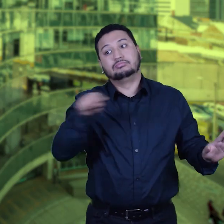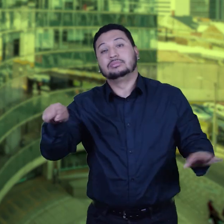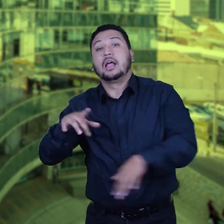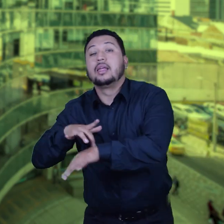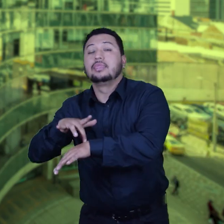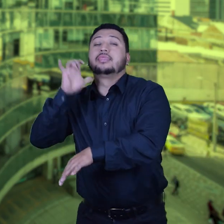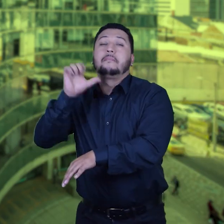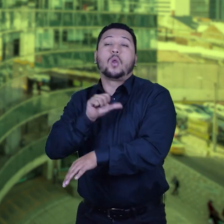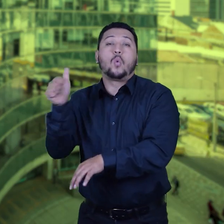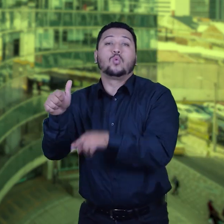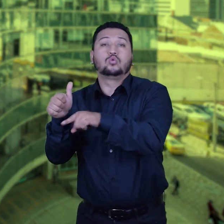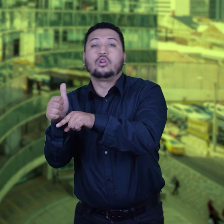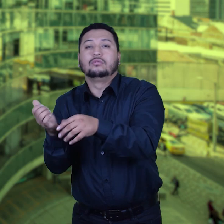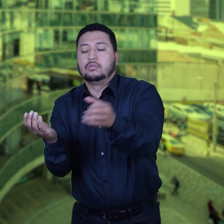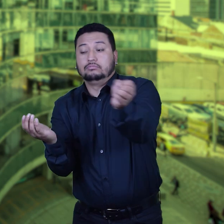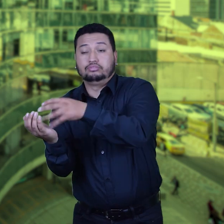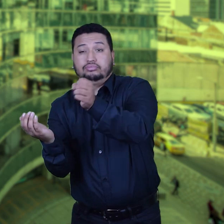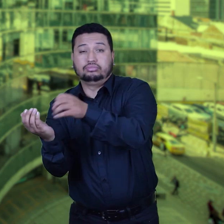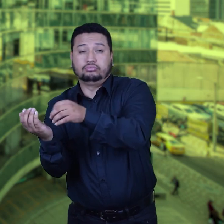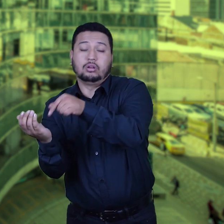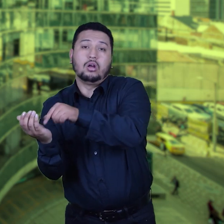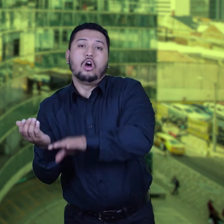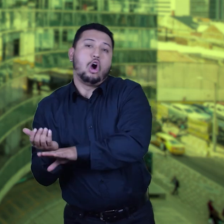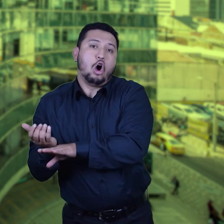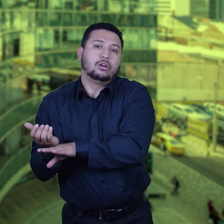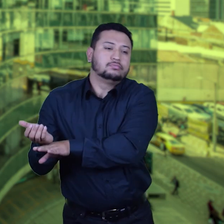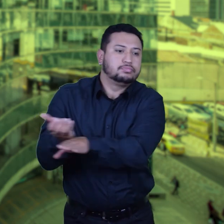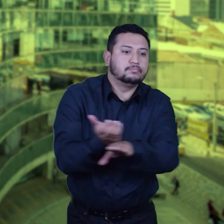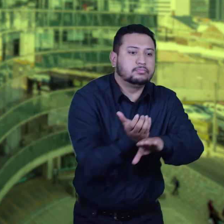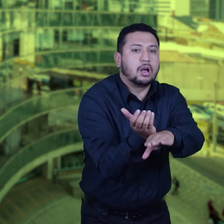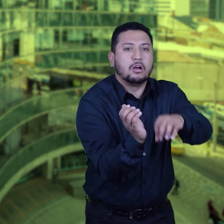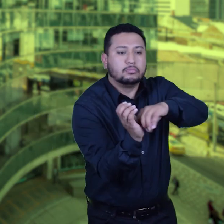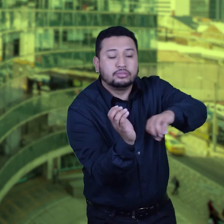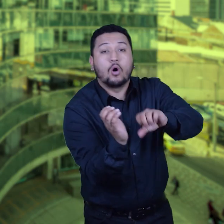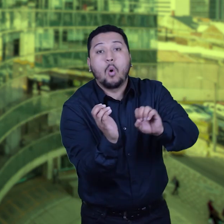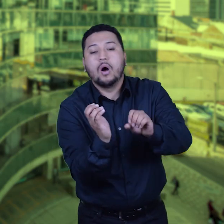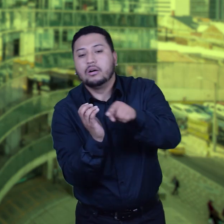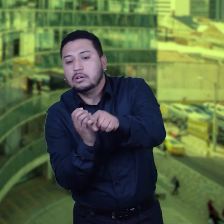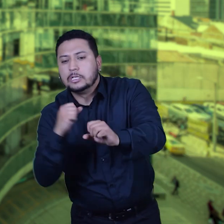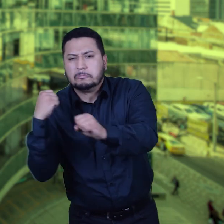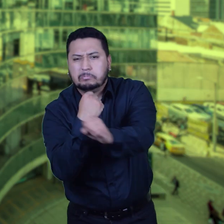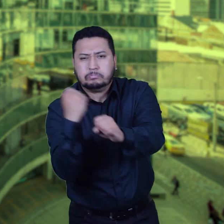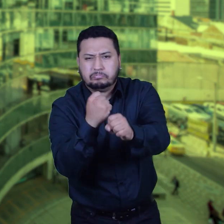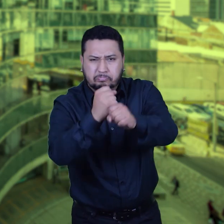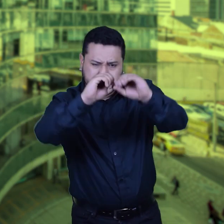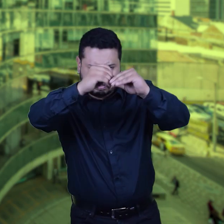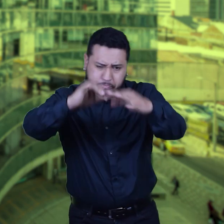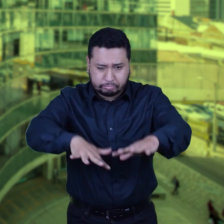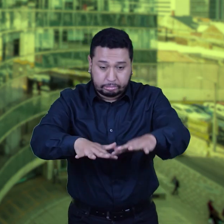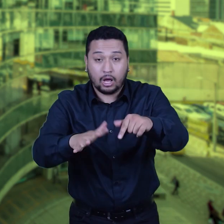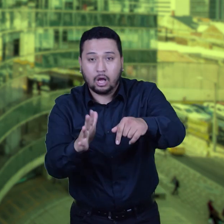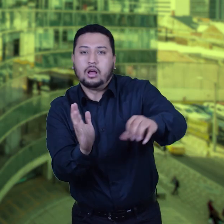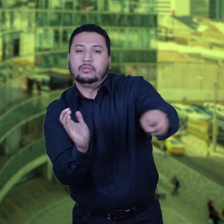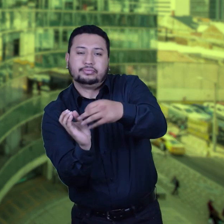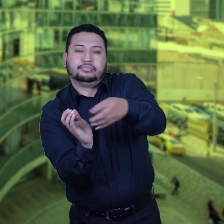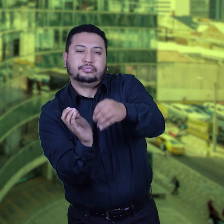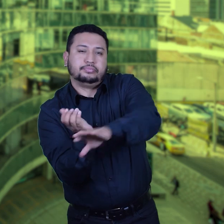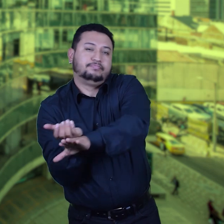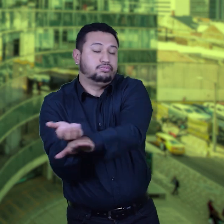o descargar excavación o cargar asfalto. Normalmente pues madruga uno a las 3,